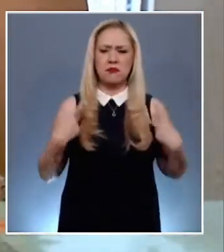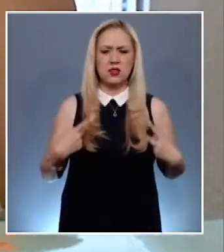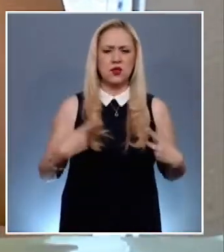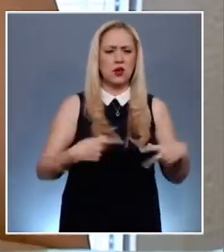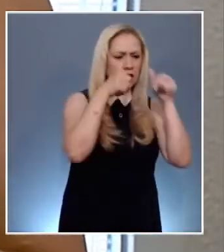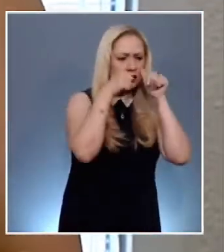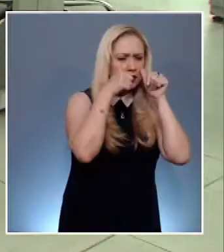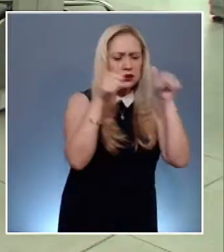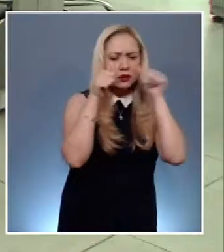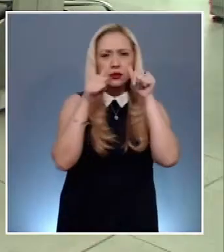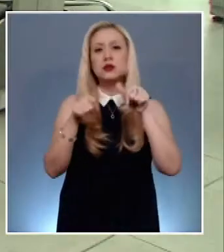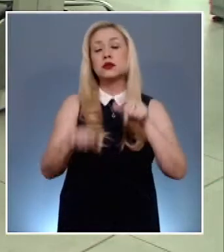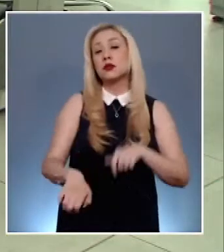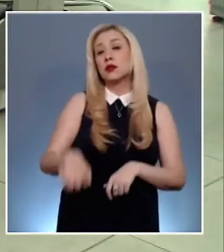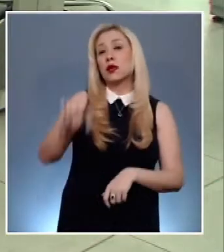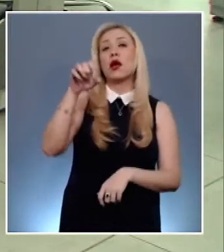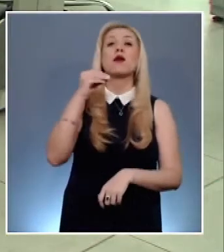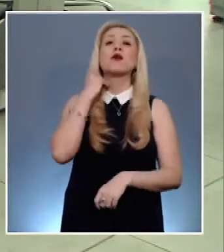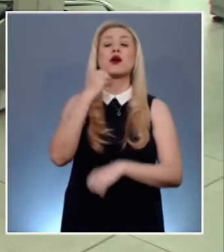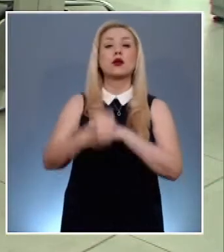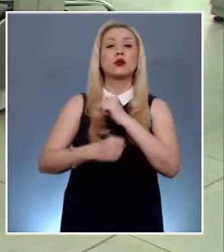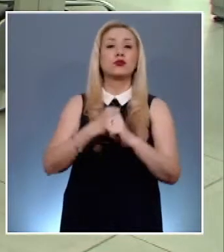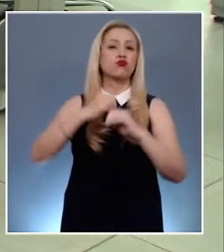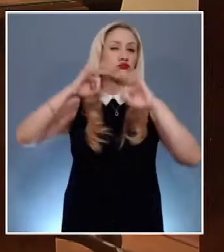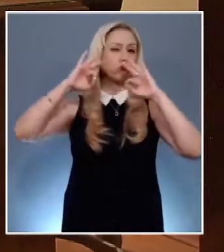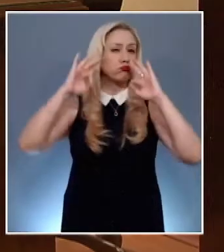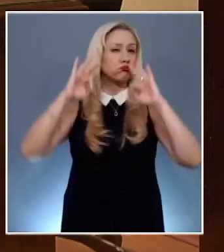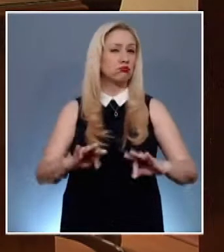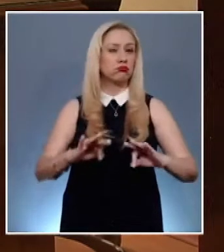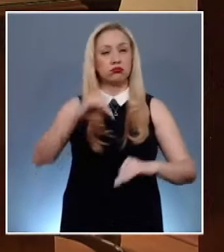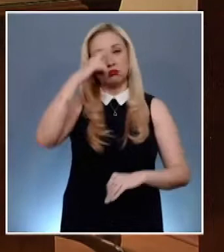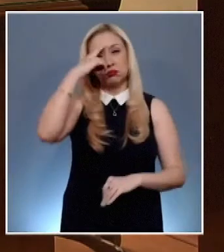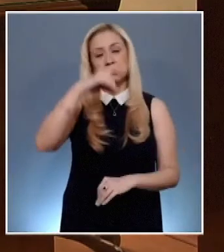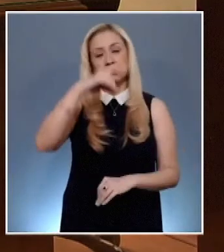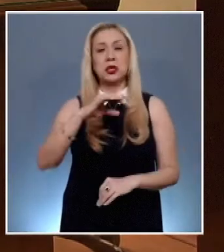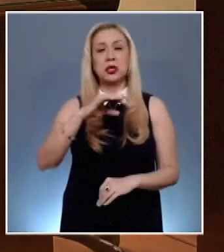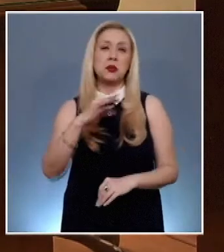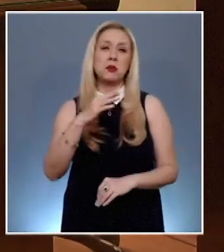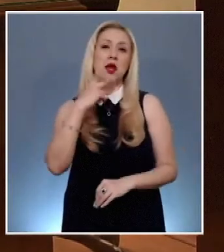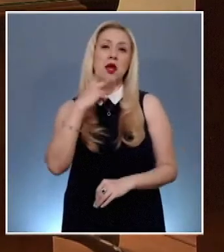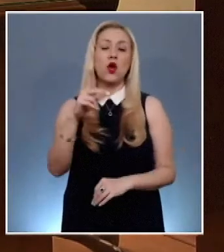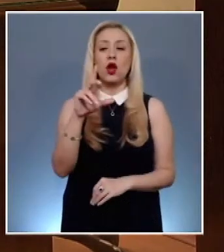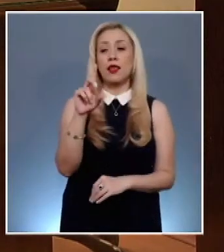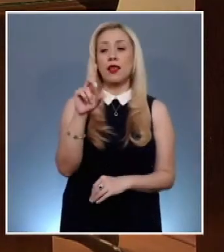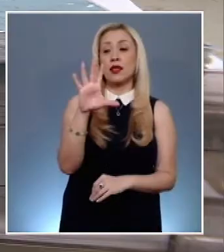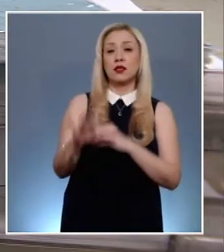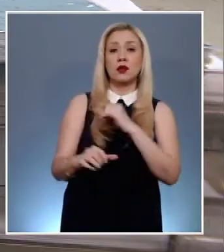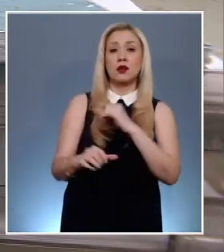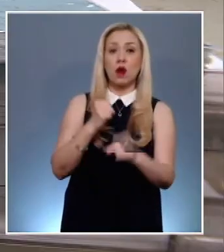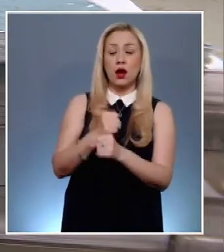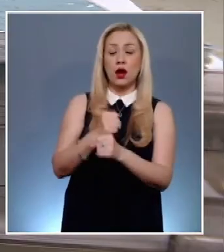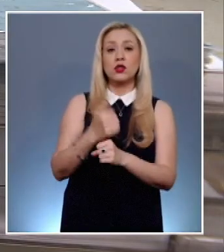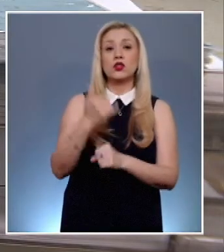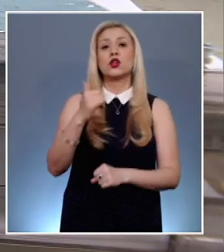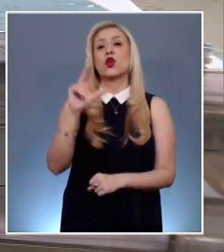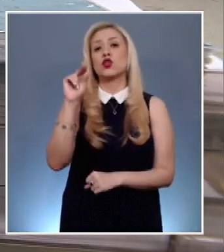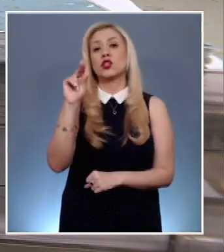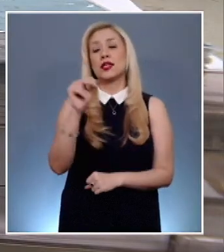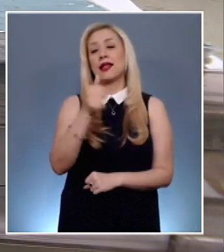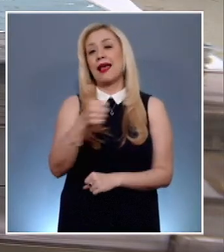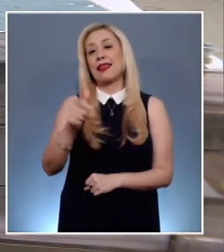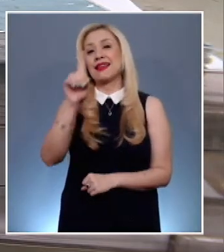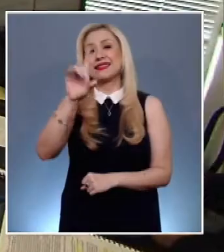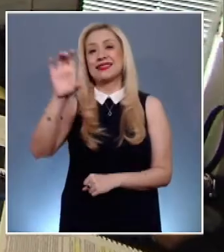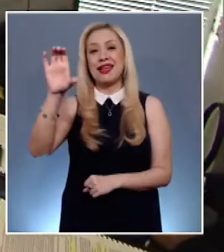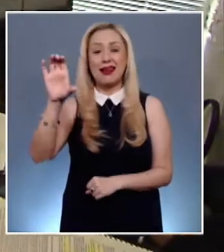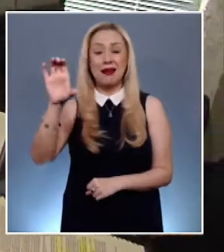edad de un abogado en ejercicio de la profesión en el país es de 35 años y 80 de cada 100 profesionales en México tienen menos de